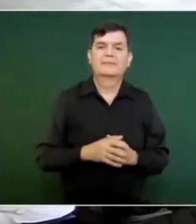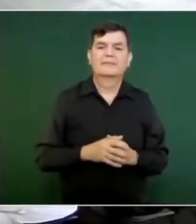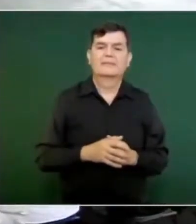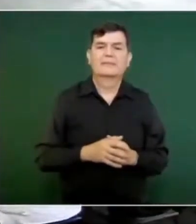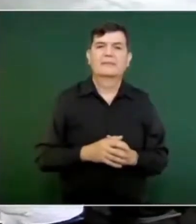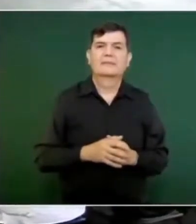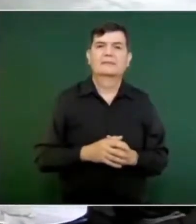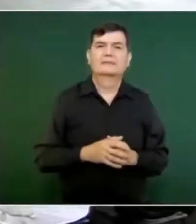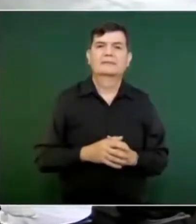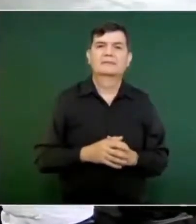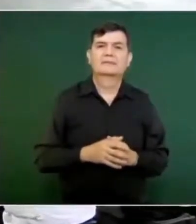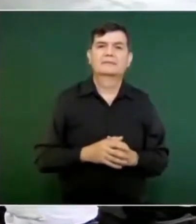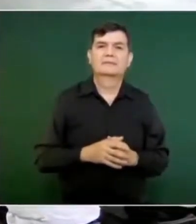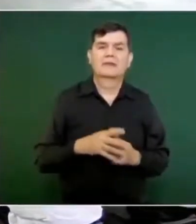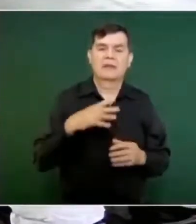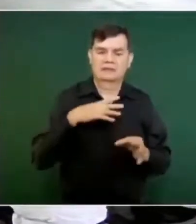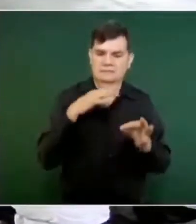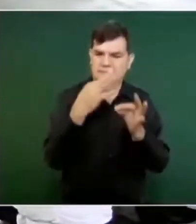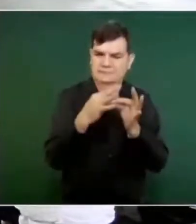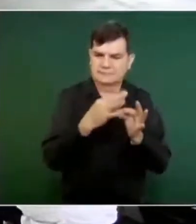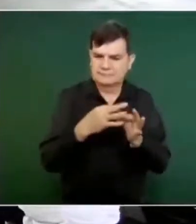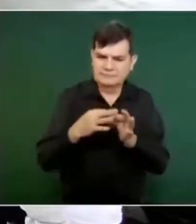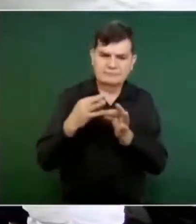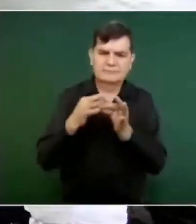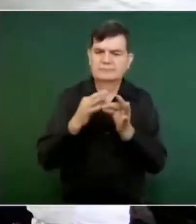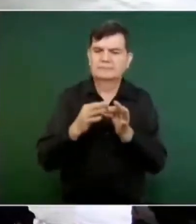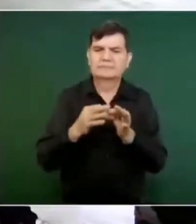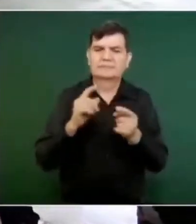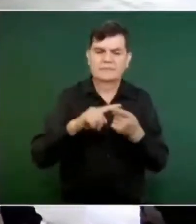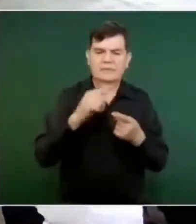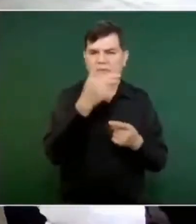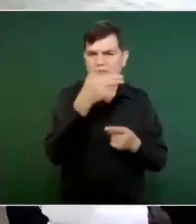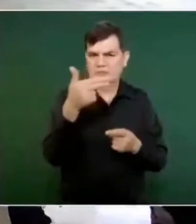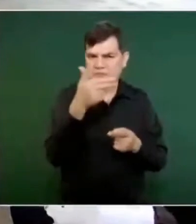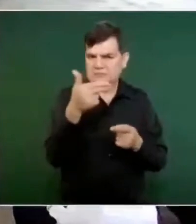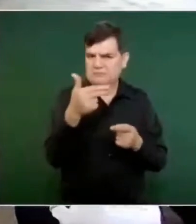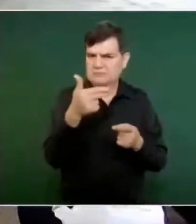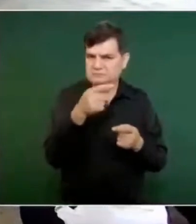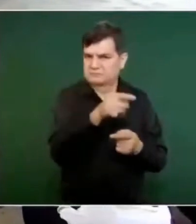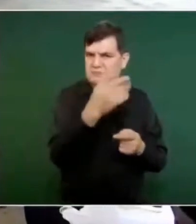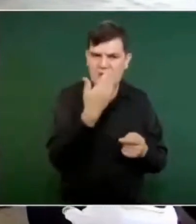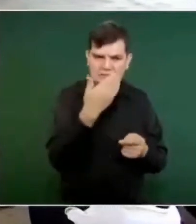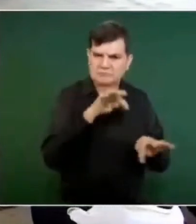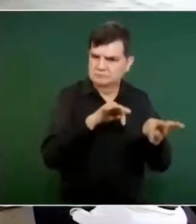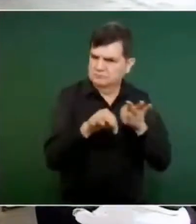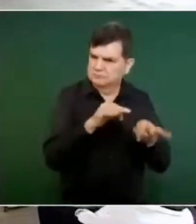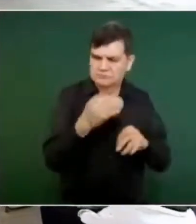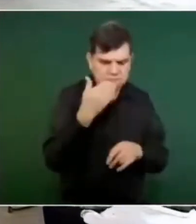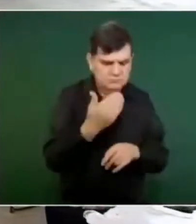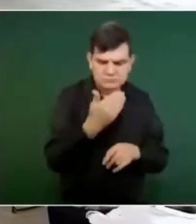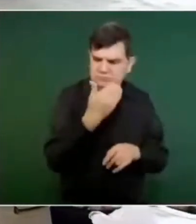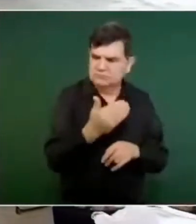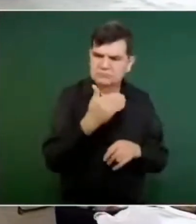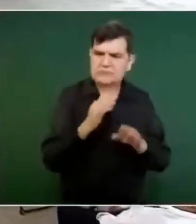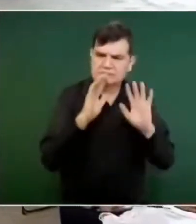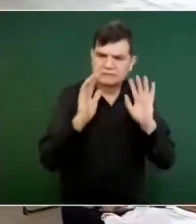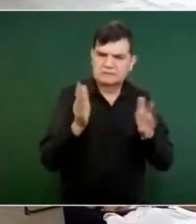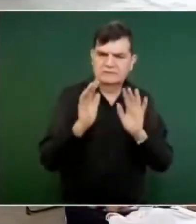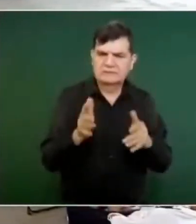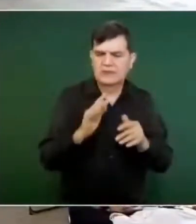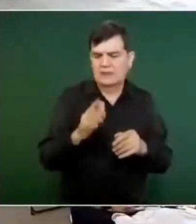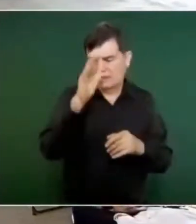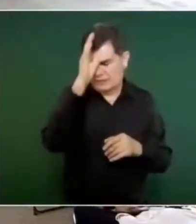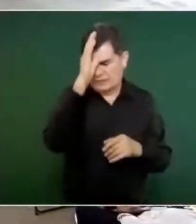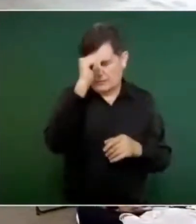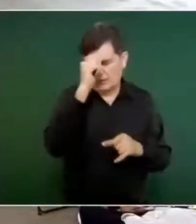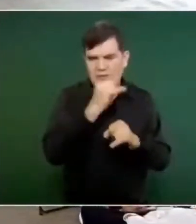Y están cumpliendo los hoteleros. Ya hay, de acuerdo al